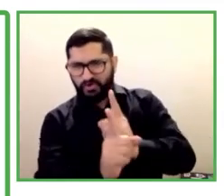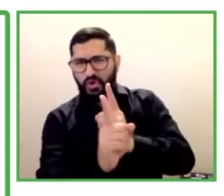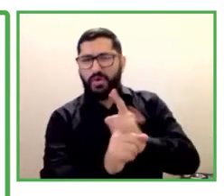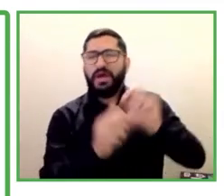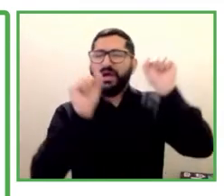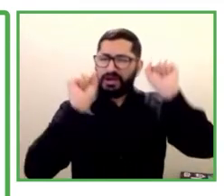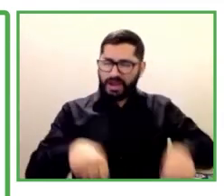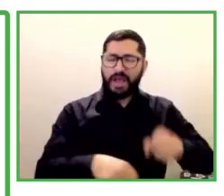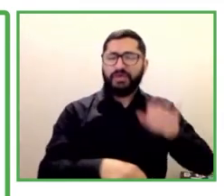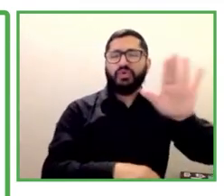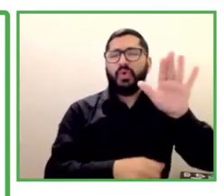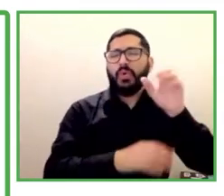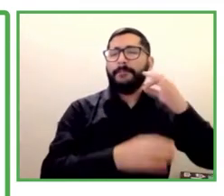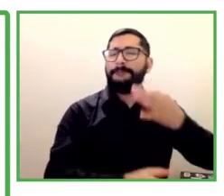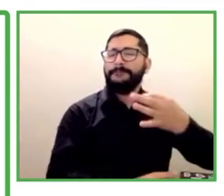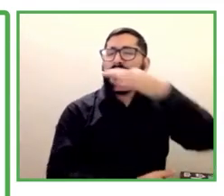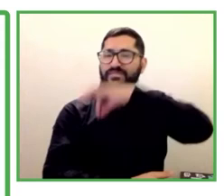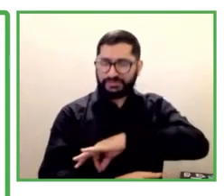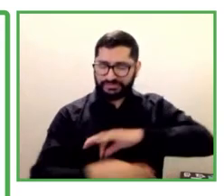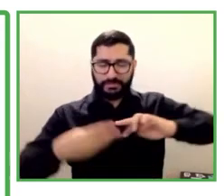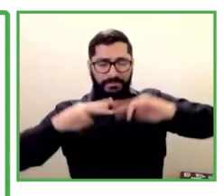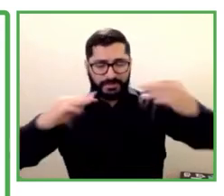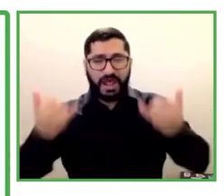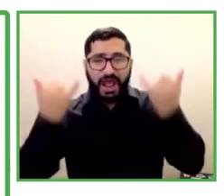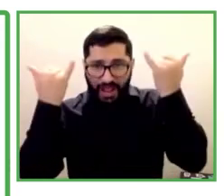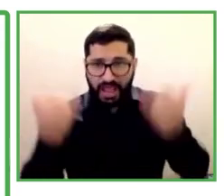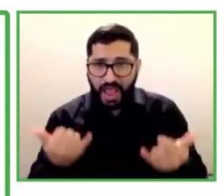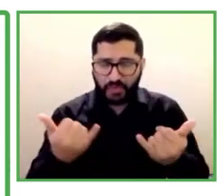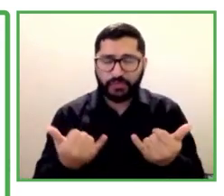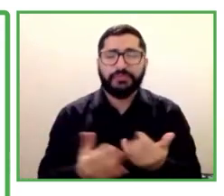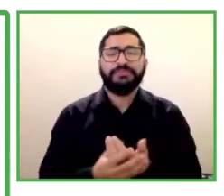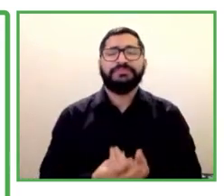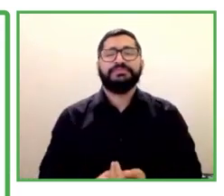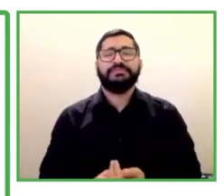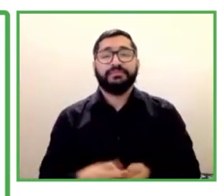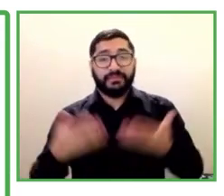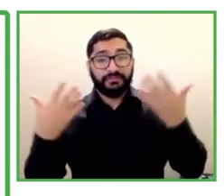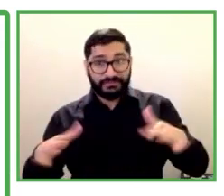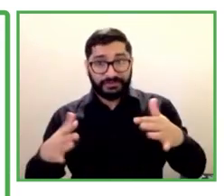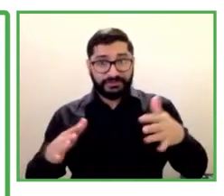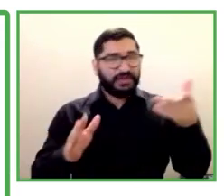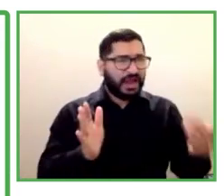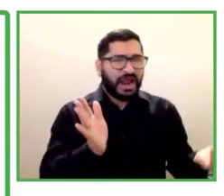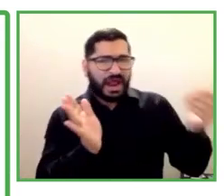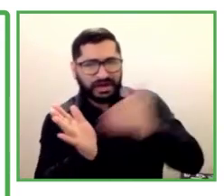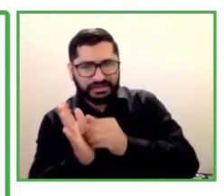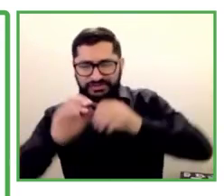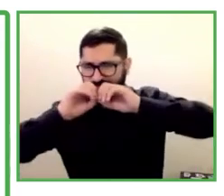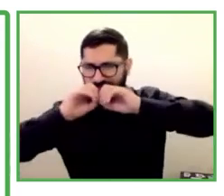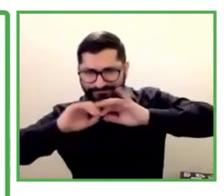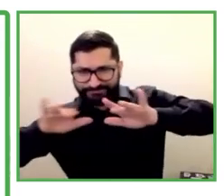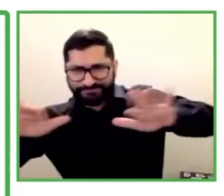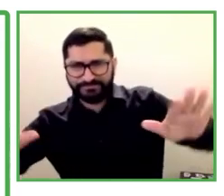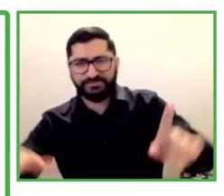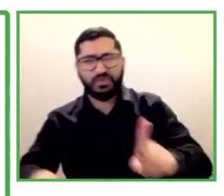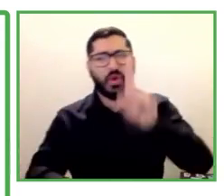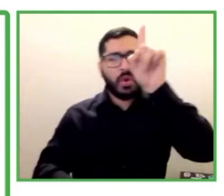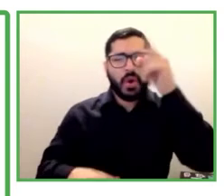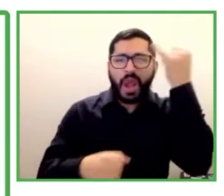consolidada, lista para ser replicada. De hecho, uno de los últimos desarrollos que hemos logrado es que